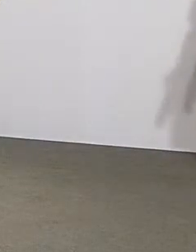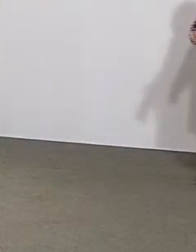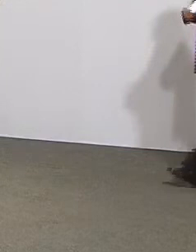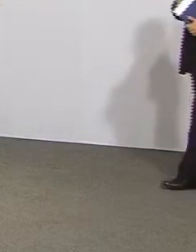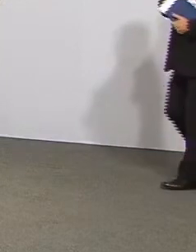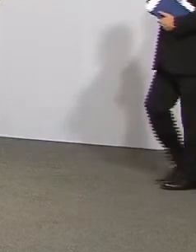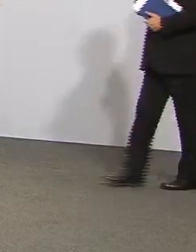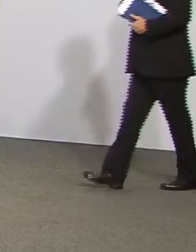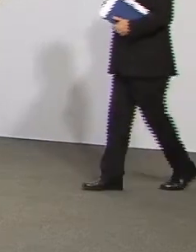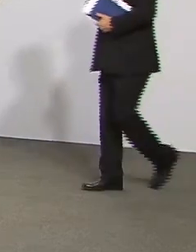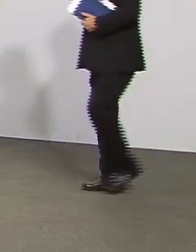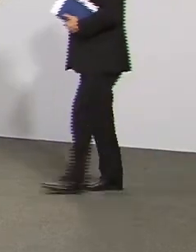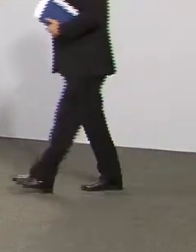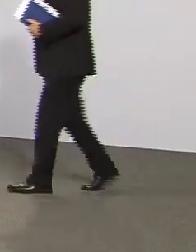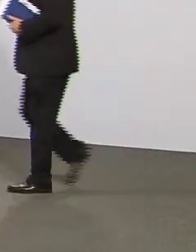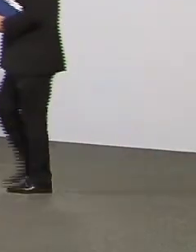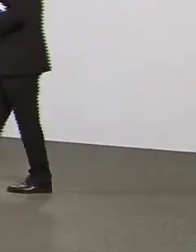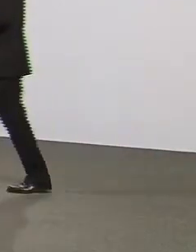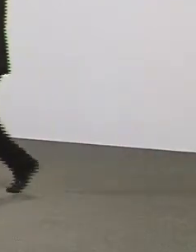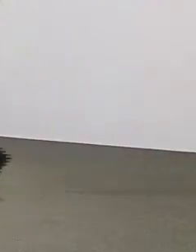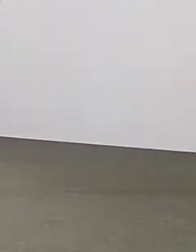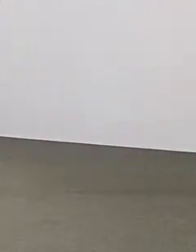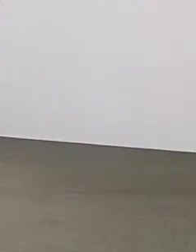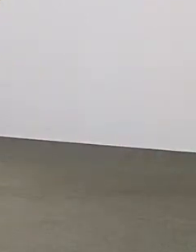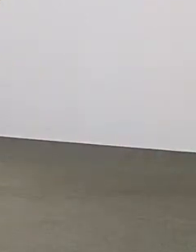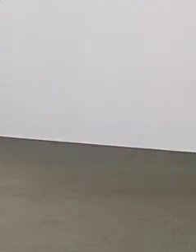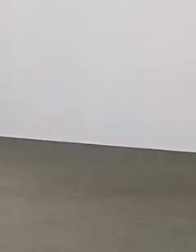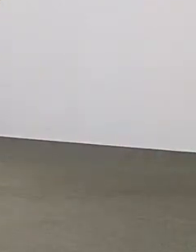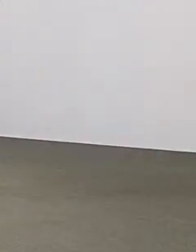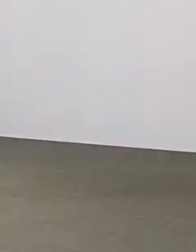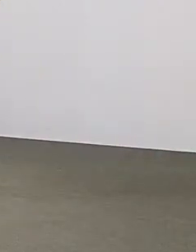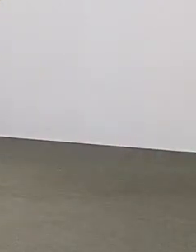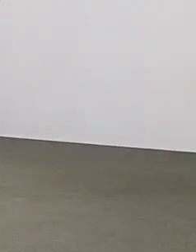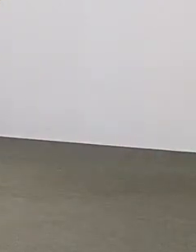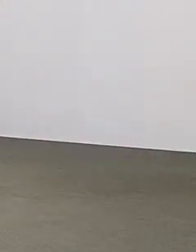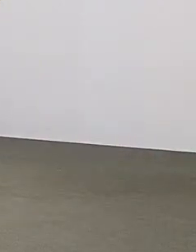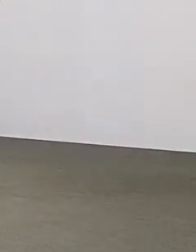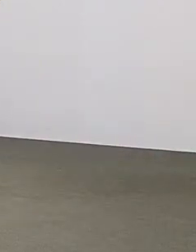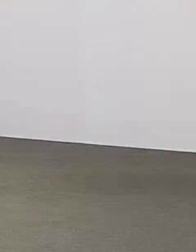falta menos.